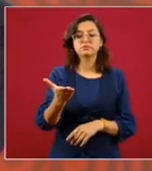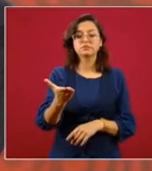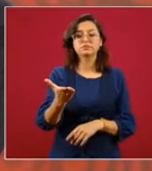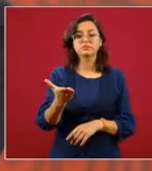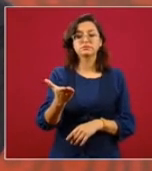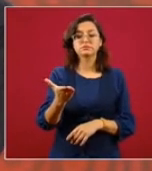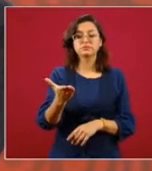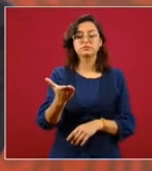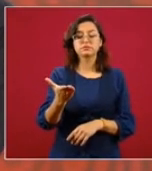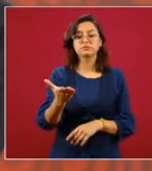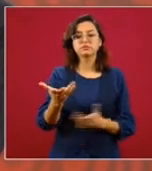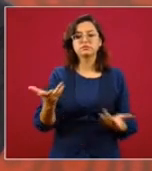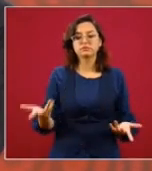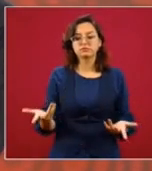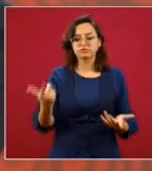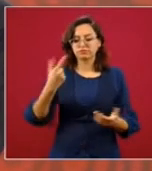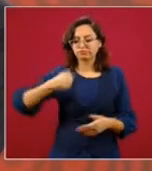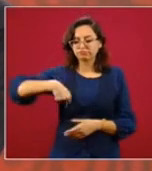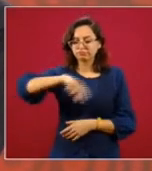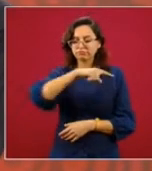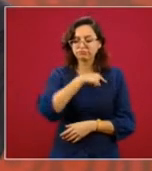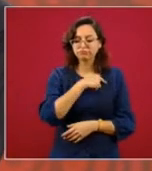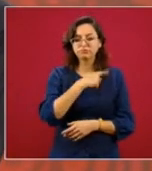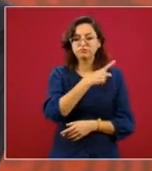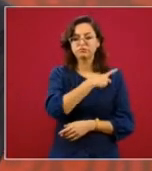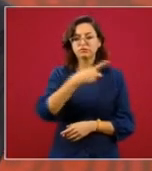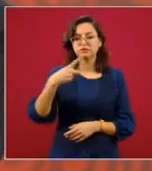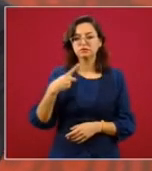objetivo posible